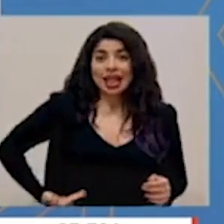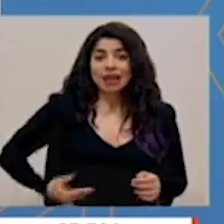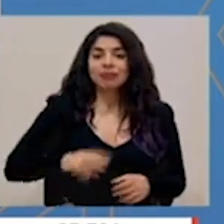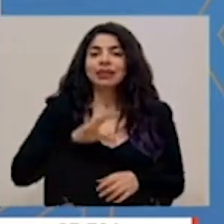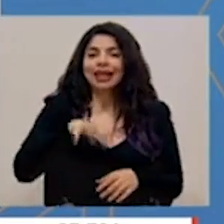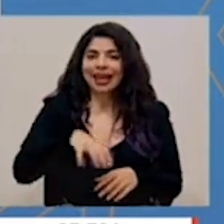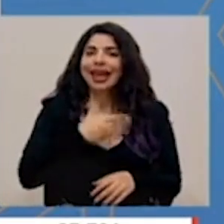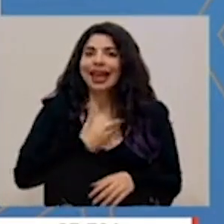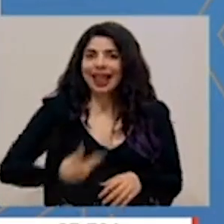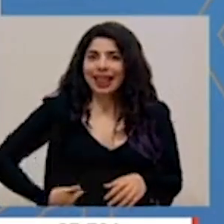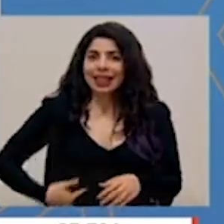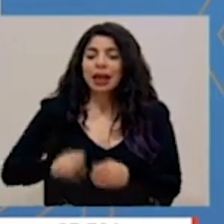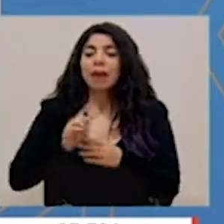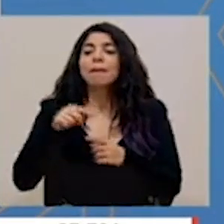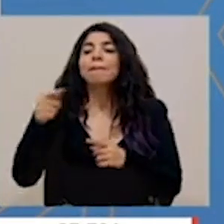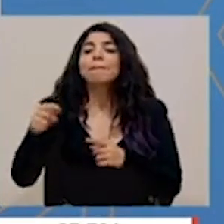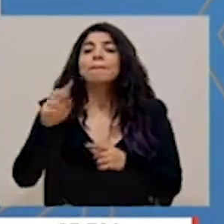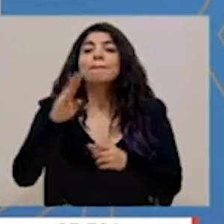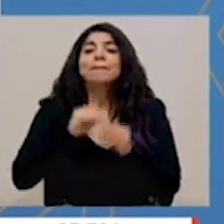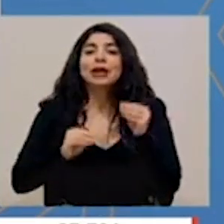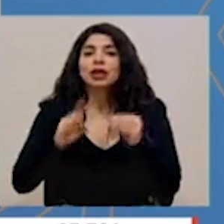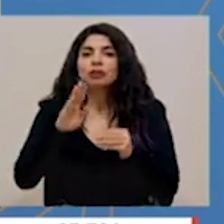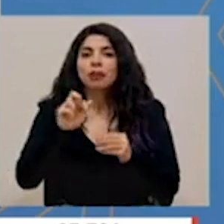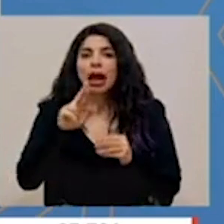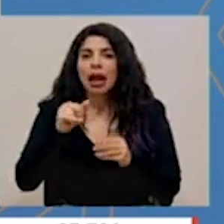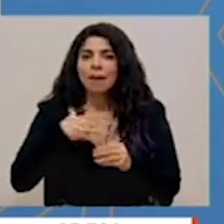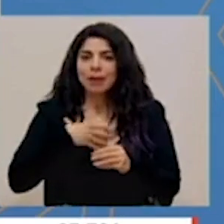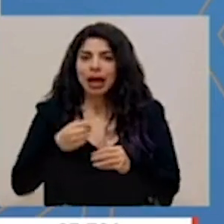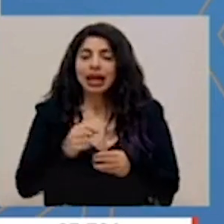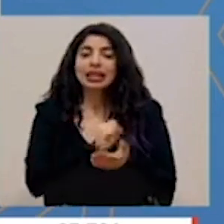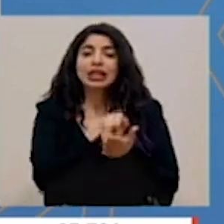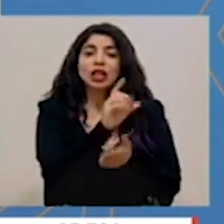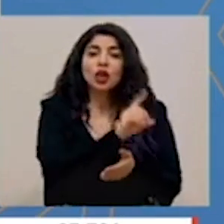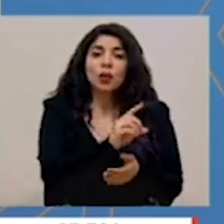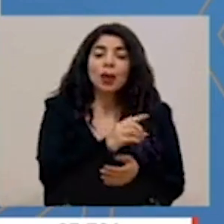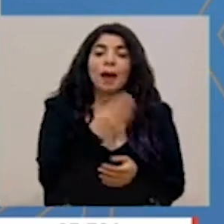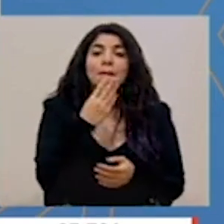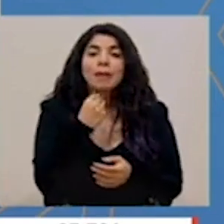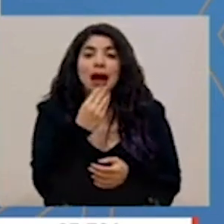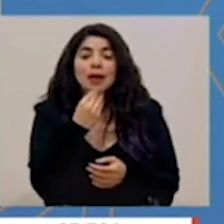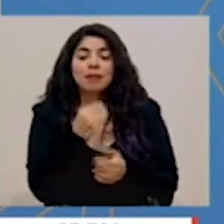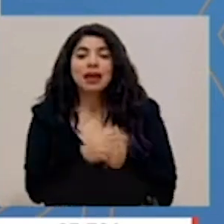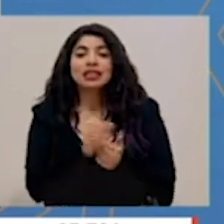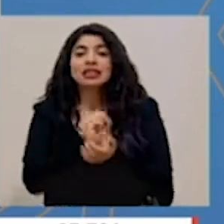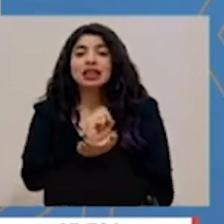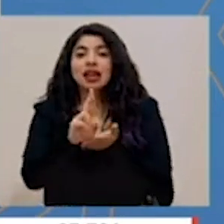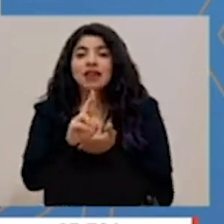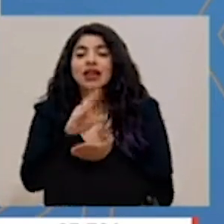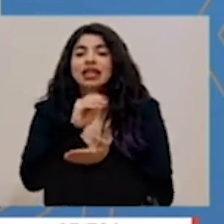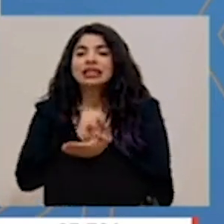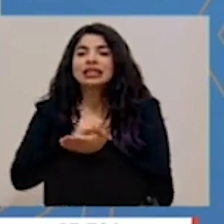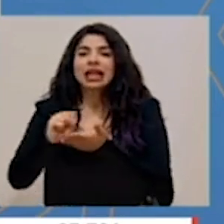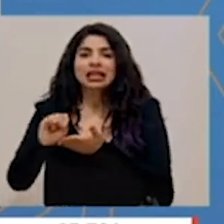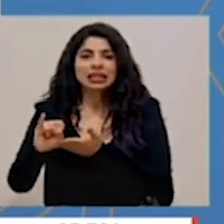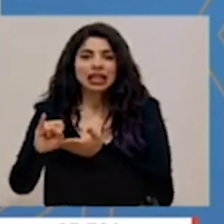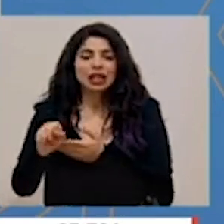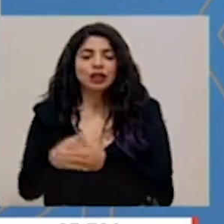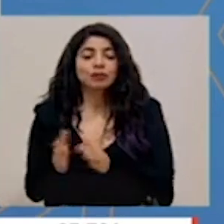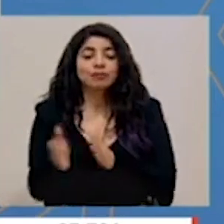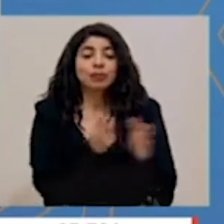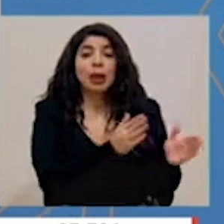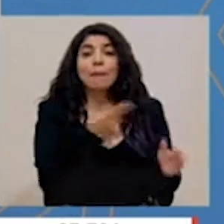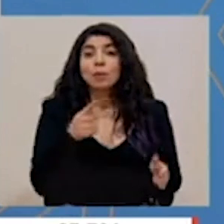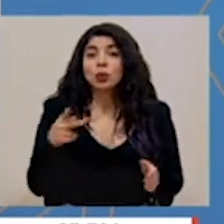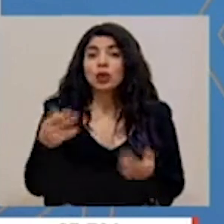Heredia, salvo el distrito de Barablanca, Santo Domingo, Barba, San Rafael y San Isidro. En el caso de Punta Arenas, se